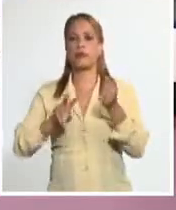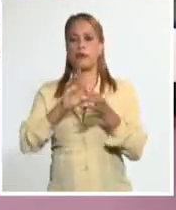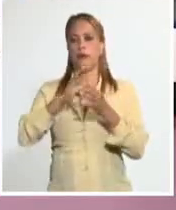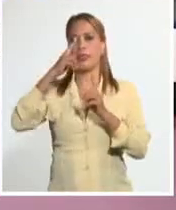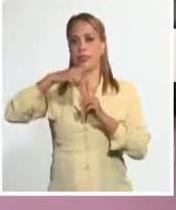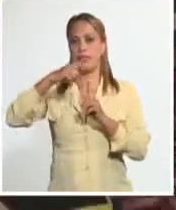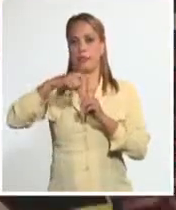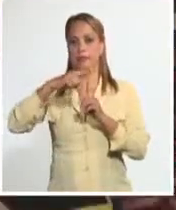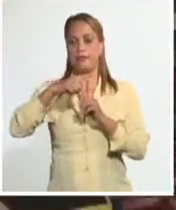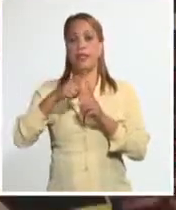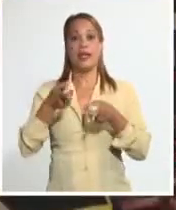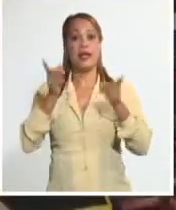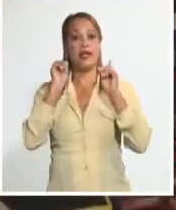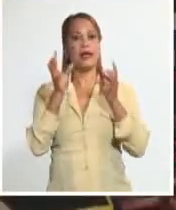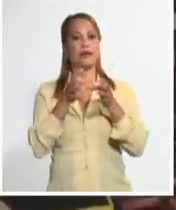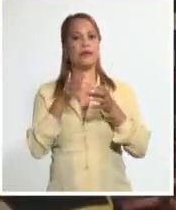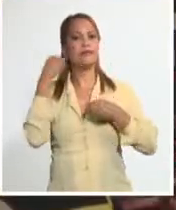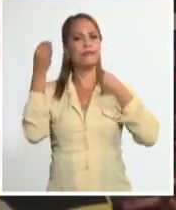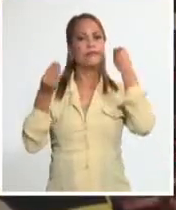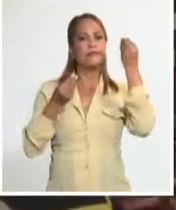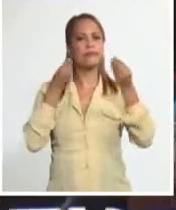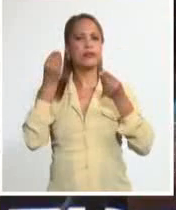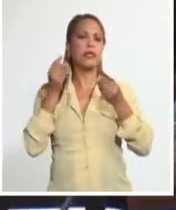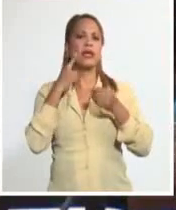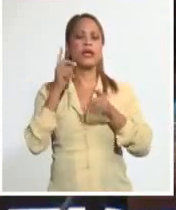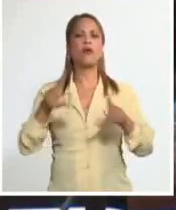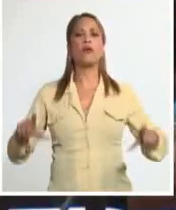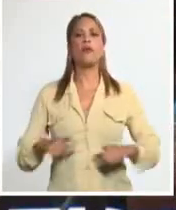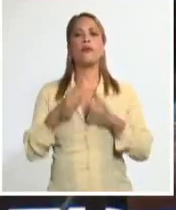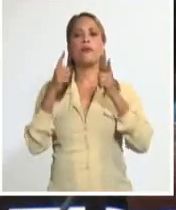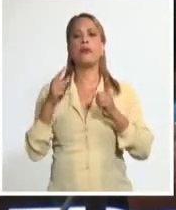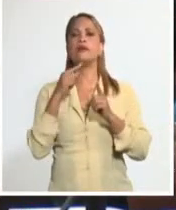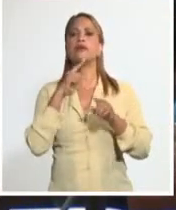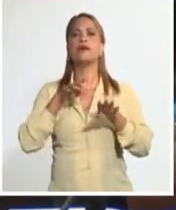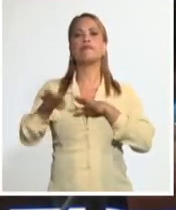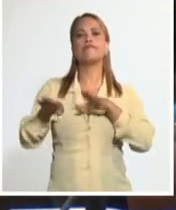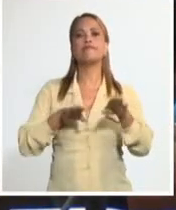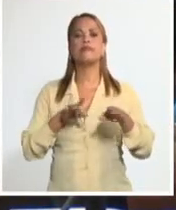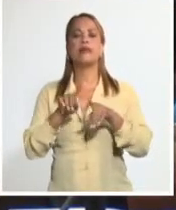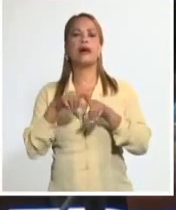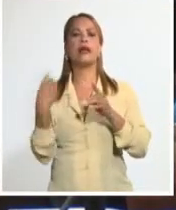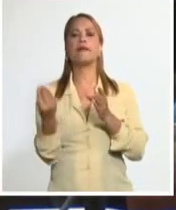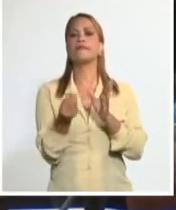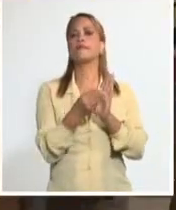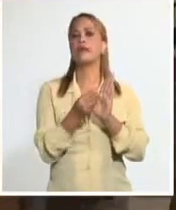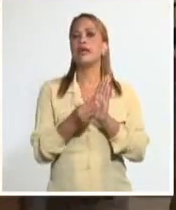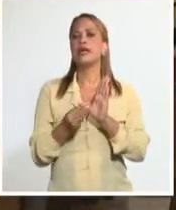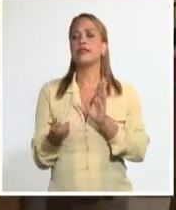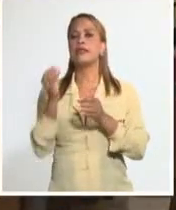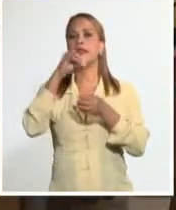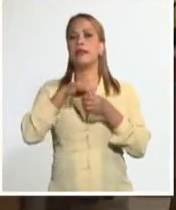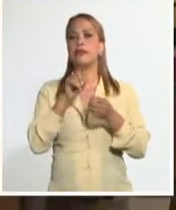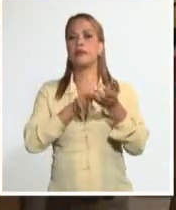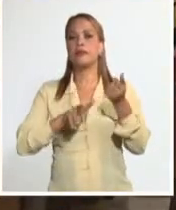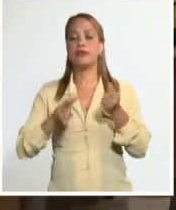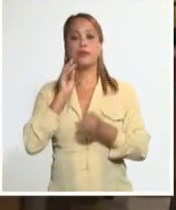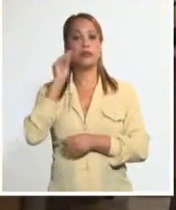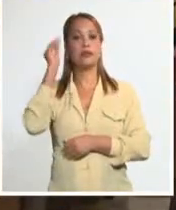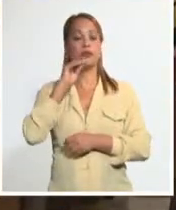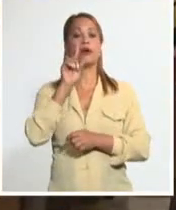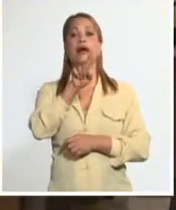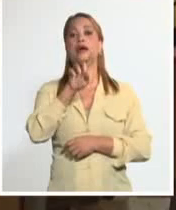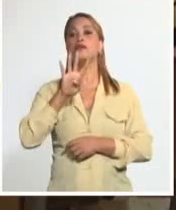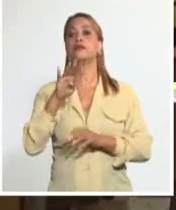Durante la reunión se examinó el cumplimiento de las acciones para implementar la estrategia económica y social en el territorio y se conoció de 14 acciones